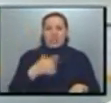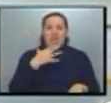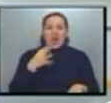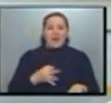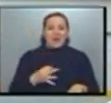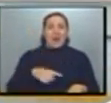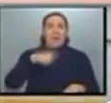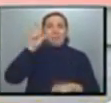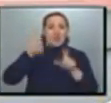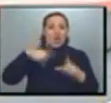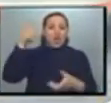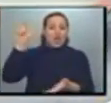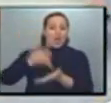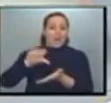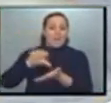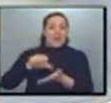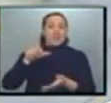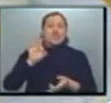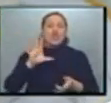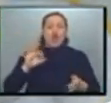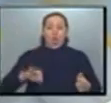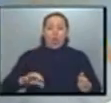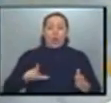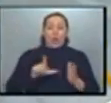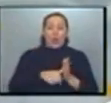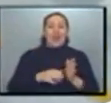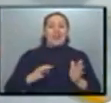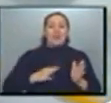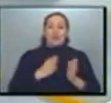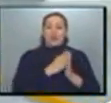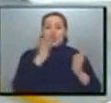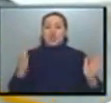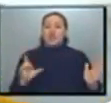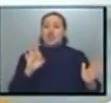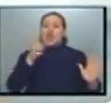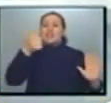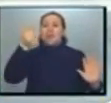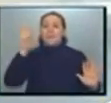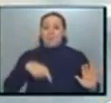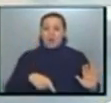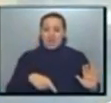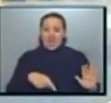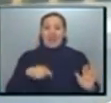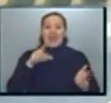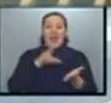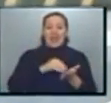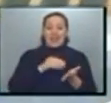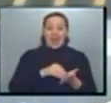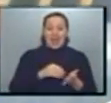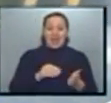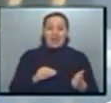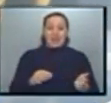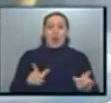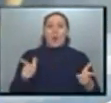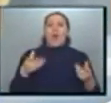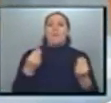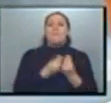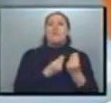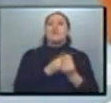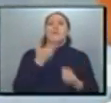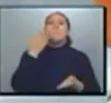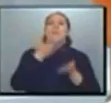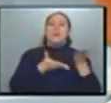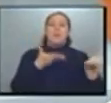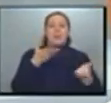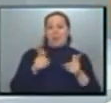extranjeros solamente adquirieron en todos estos años un 6% de las tierras están en manos de extranjeros. Quiere decir que no hay tanta demanda. No hay tanta demanda.